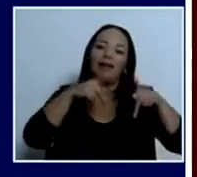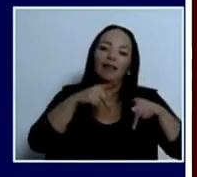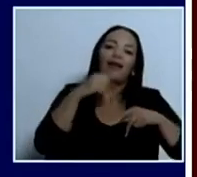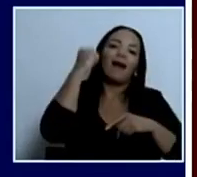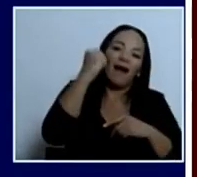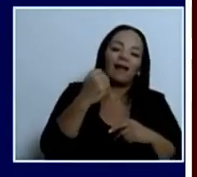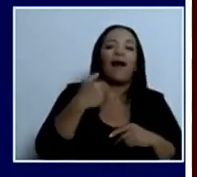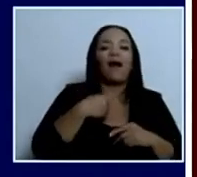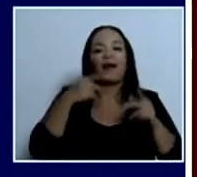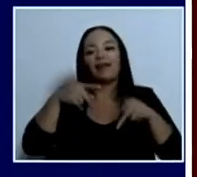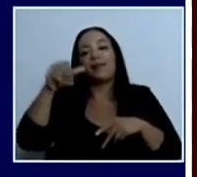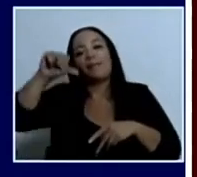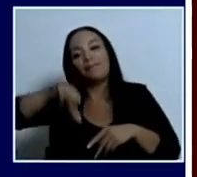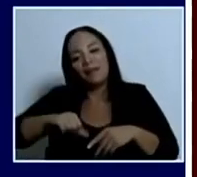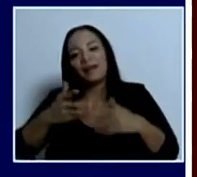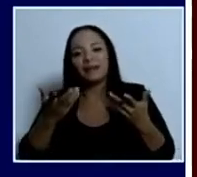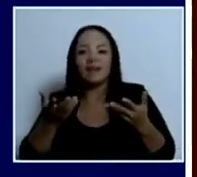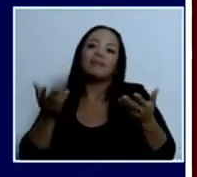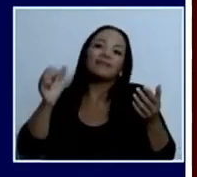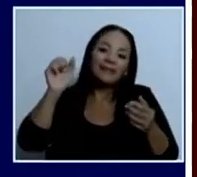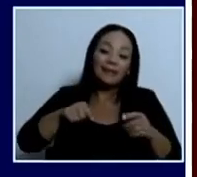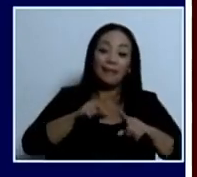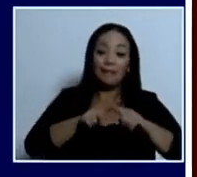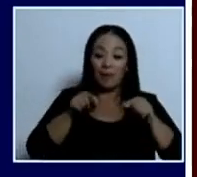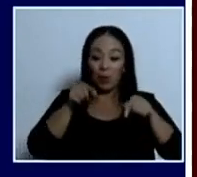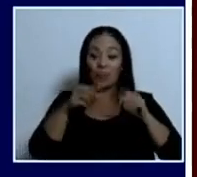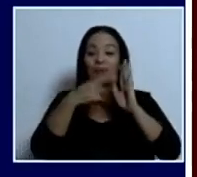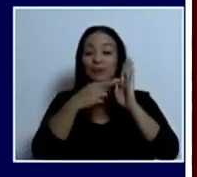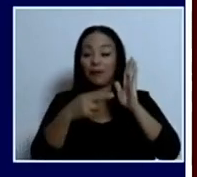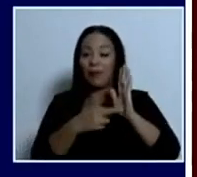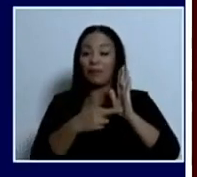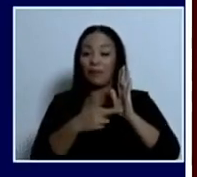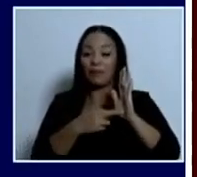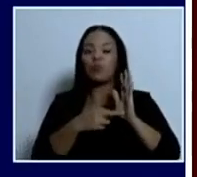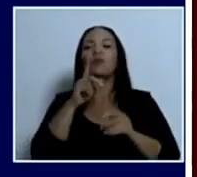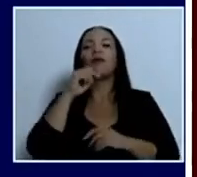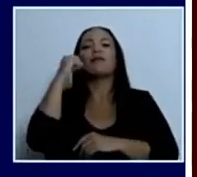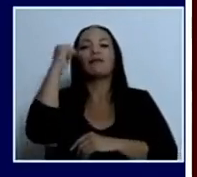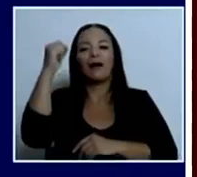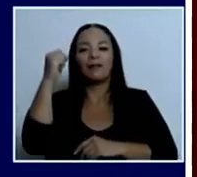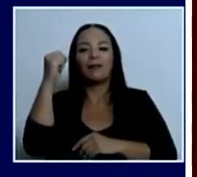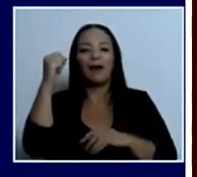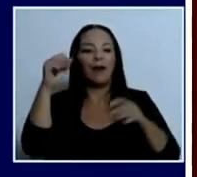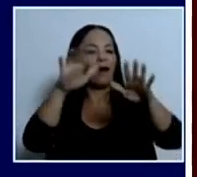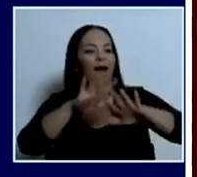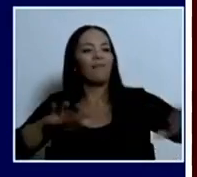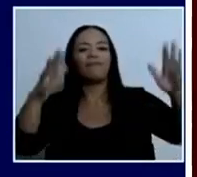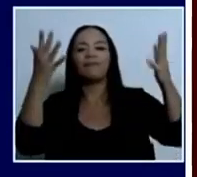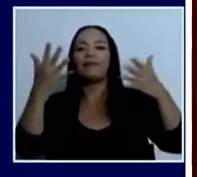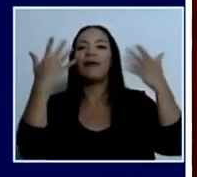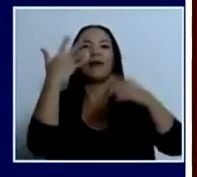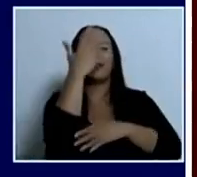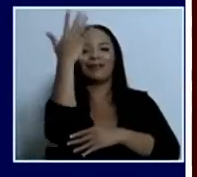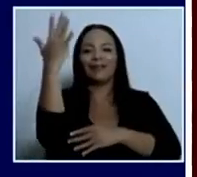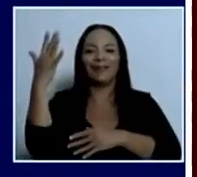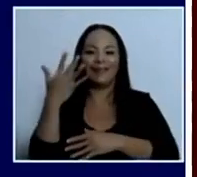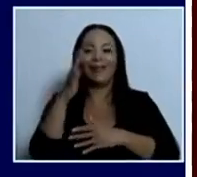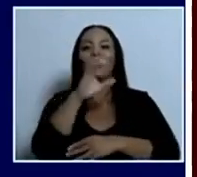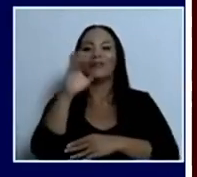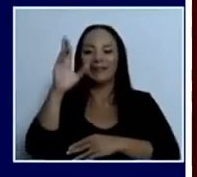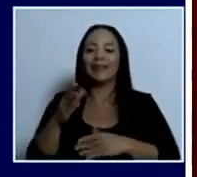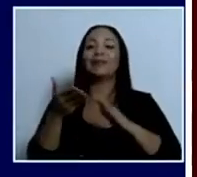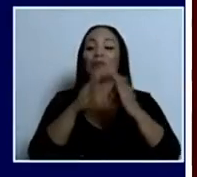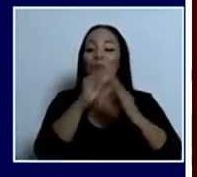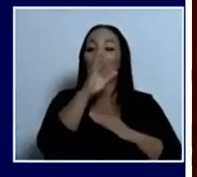dicho. Pero aquí va a ganar el ambiente y el medio ambiente costarricense y el pueblo de Costa